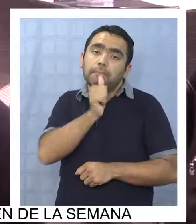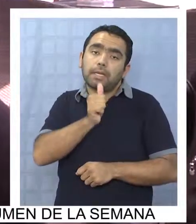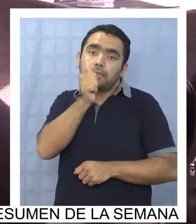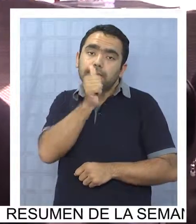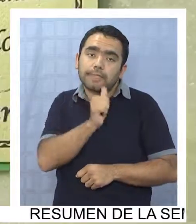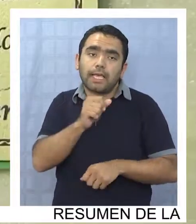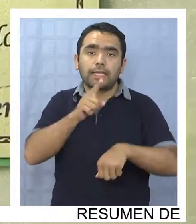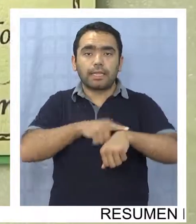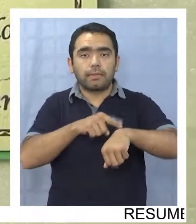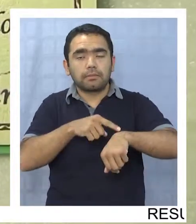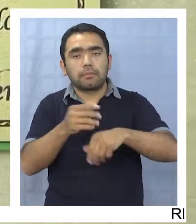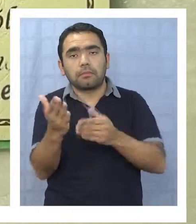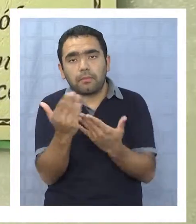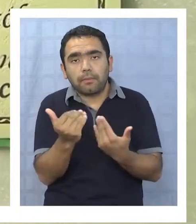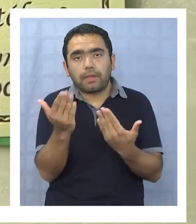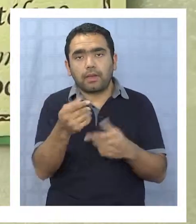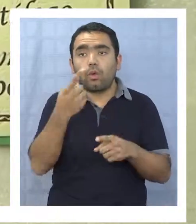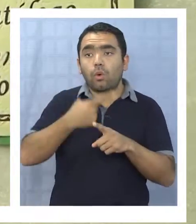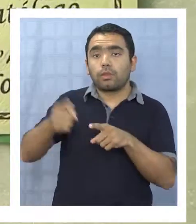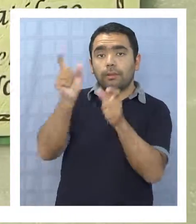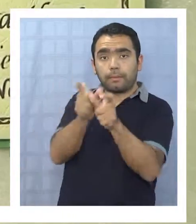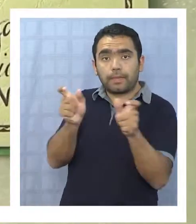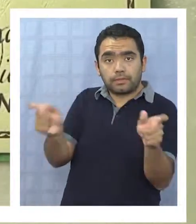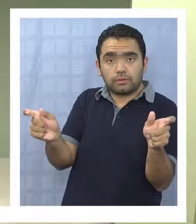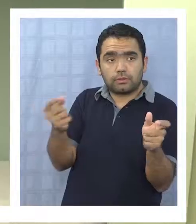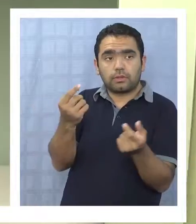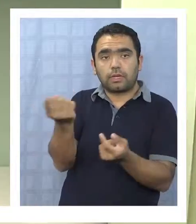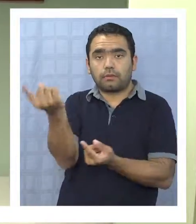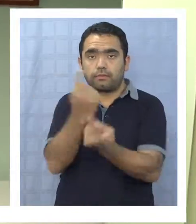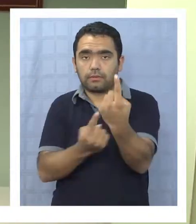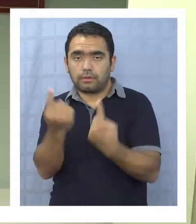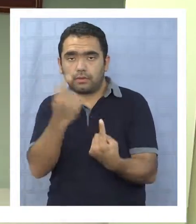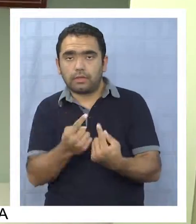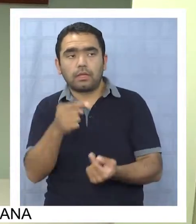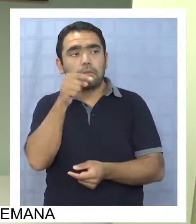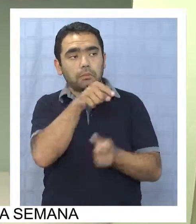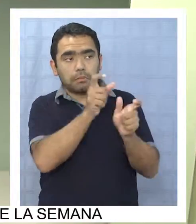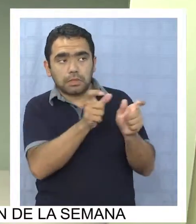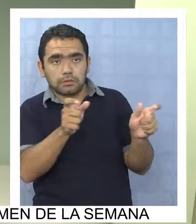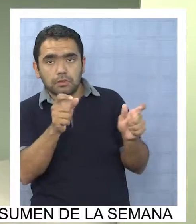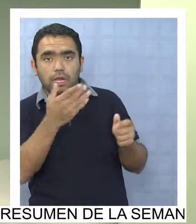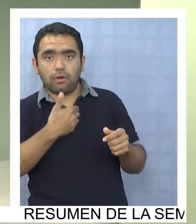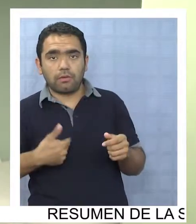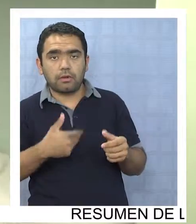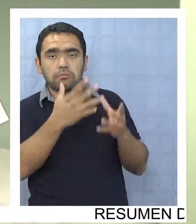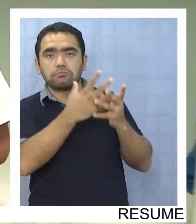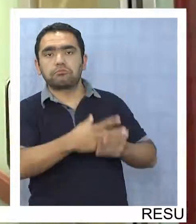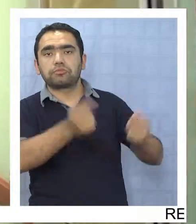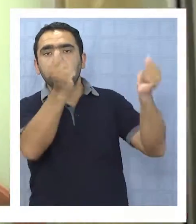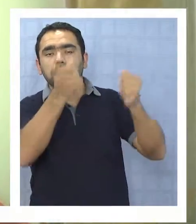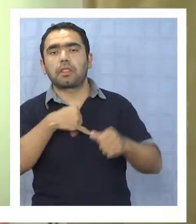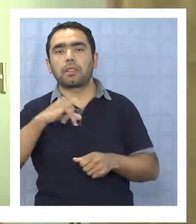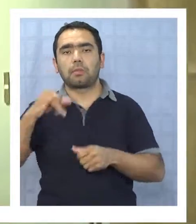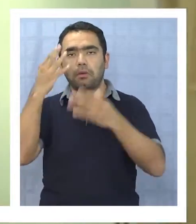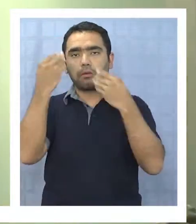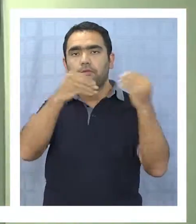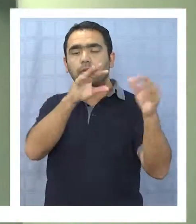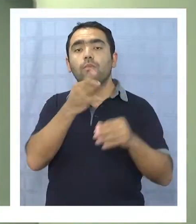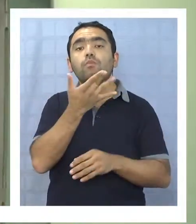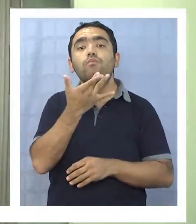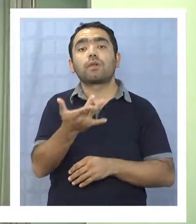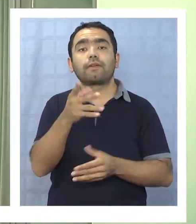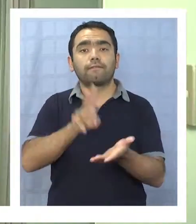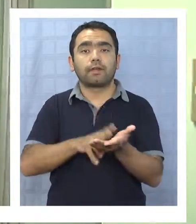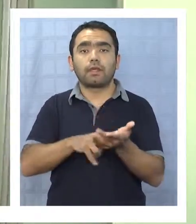un tiempo más, llegarán otras personas, estos pasarán, nadie los recordará. Porque son gente que nunca se la ha